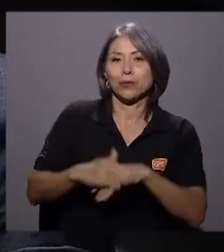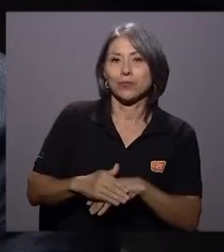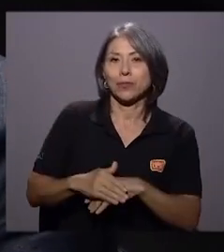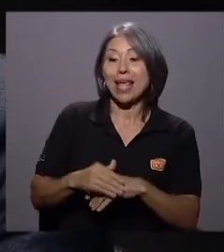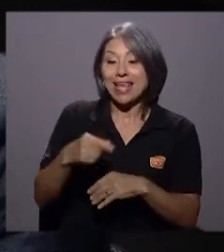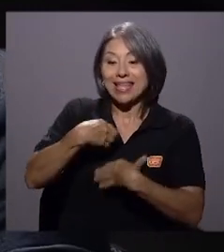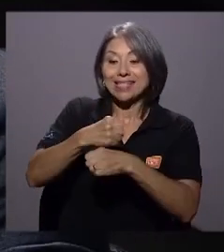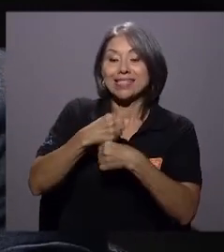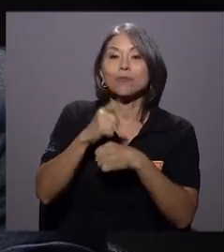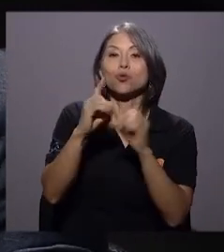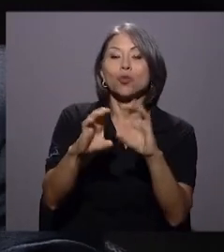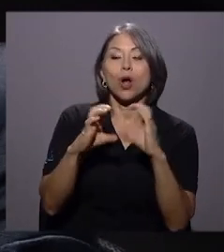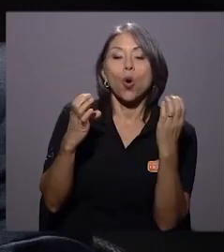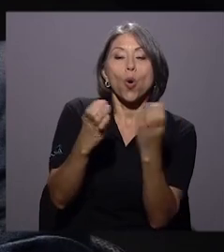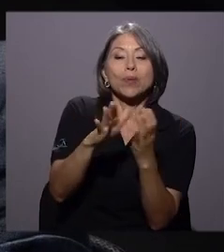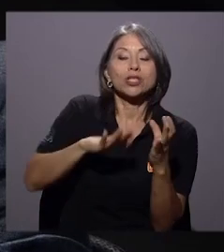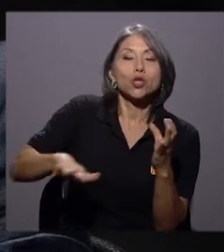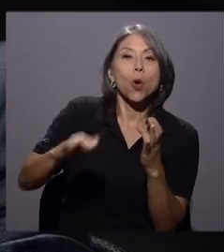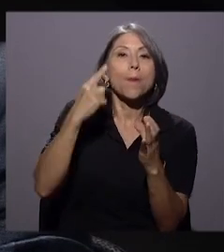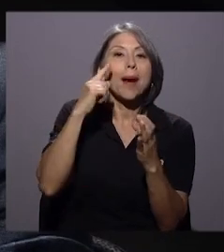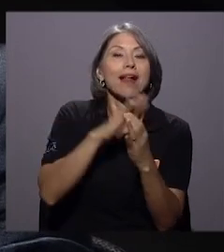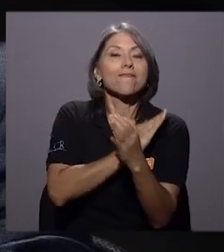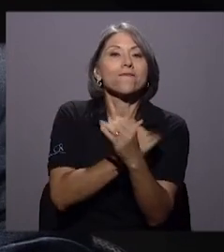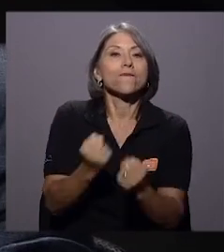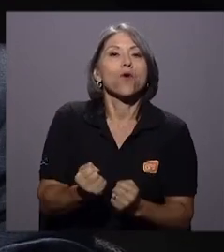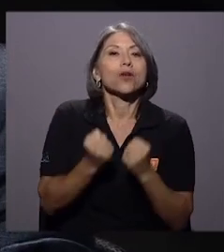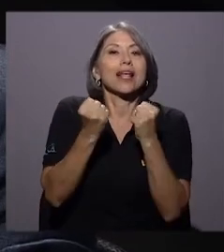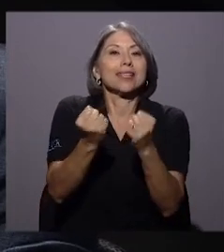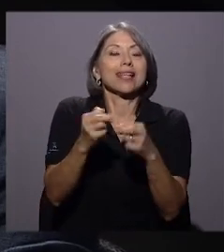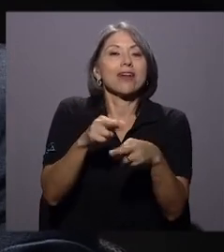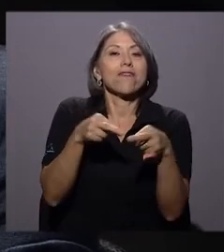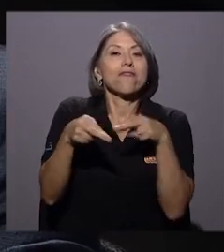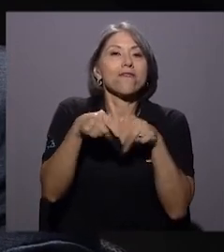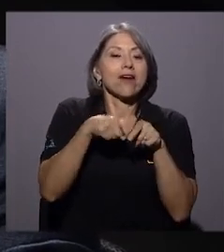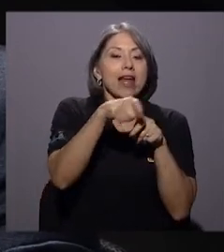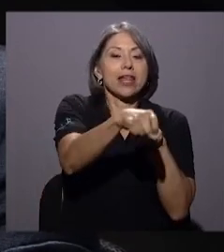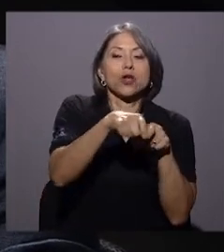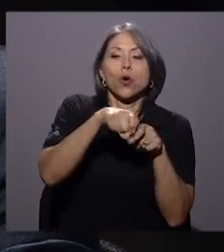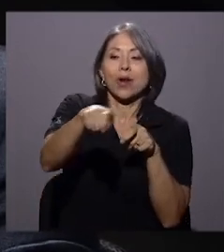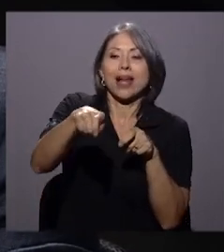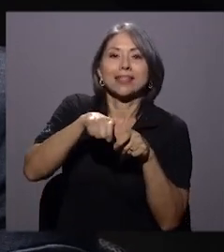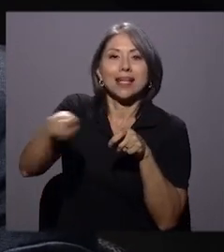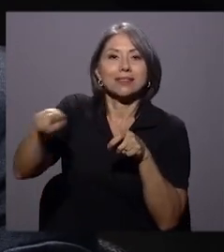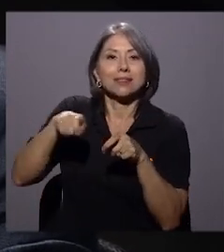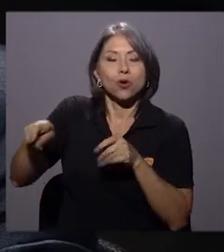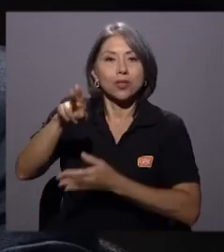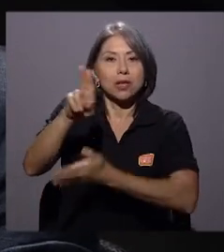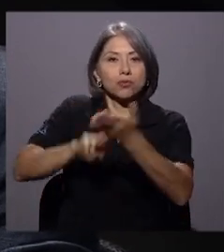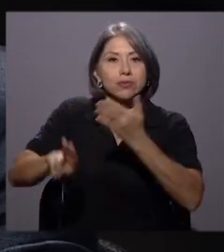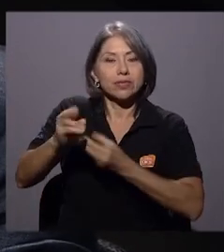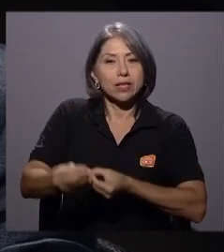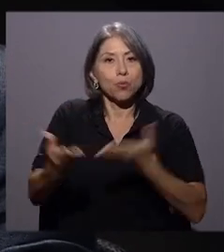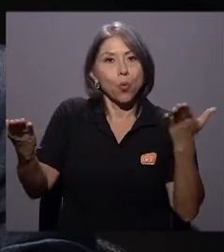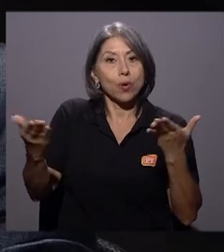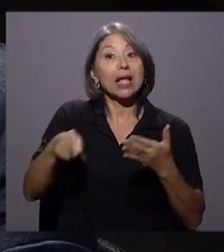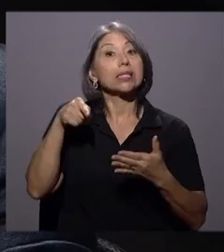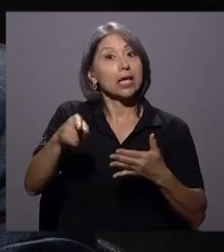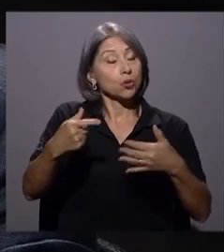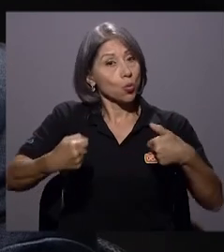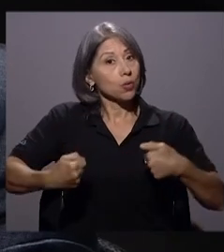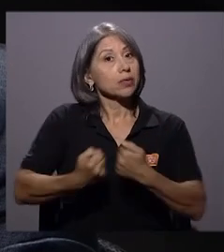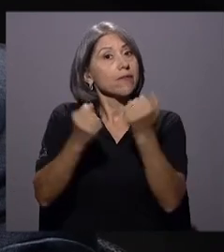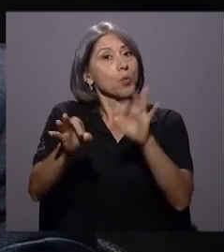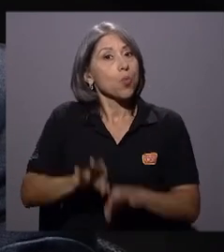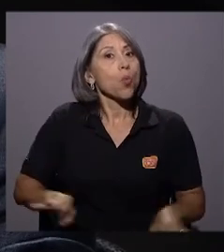la necesidad de fortalecer la regionalización de las universidades públicas, que nos ha parecido un desafío muy importante que tienen todas las casas de